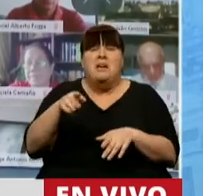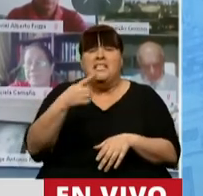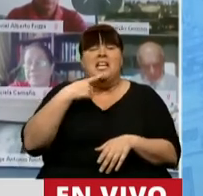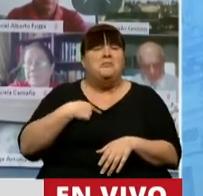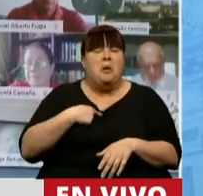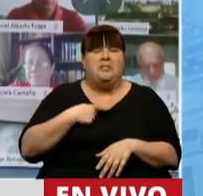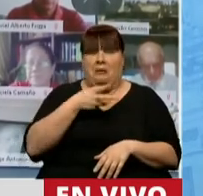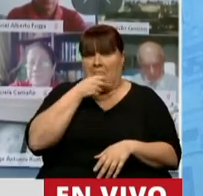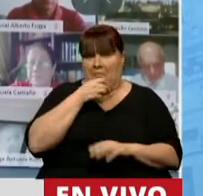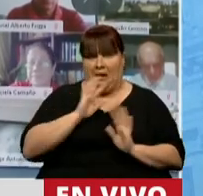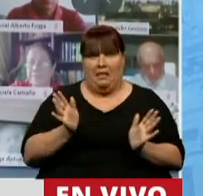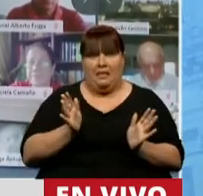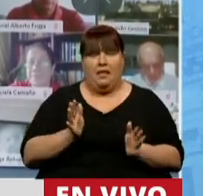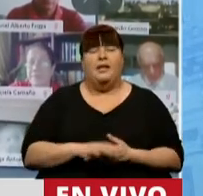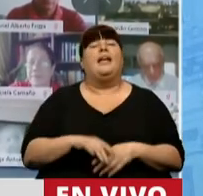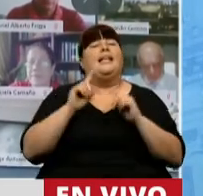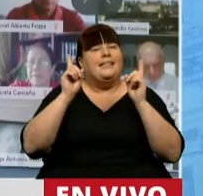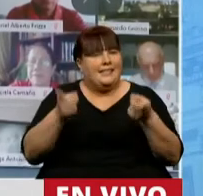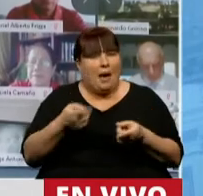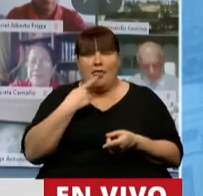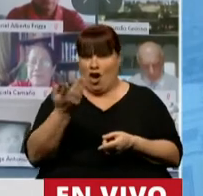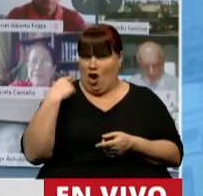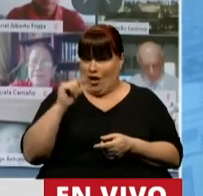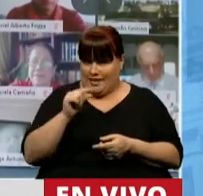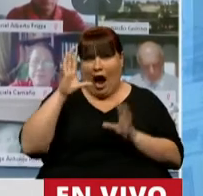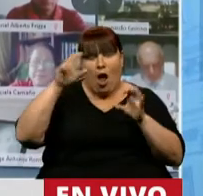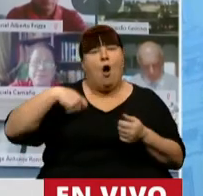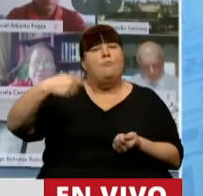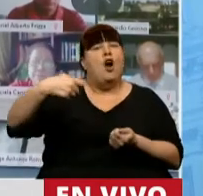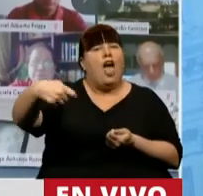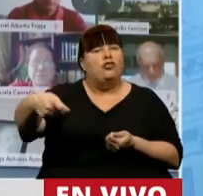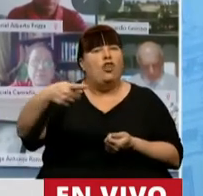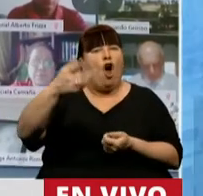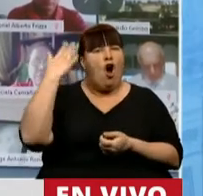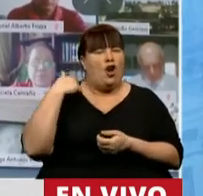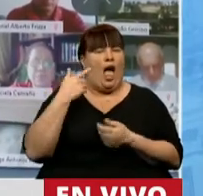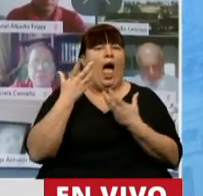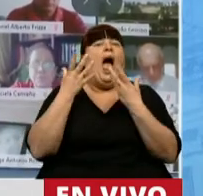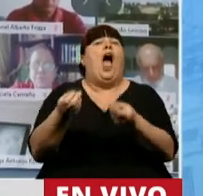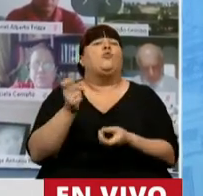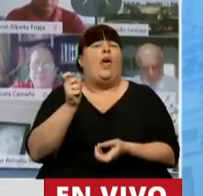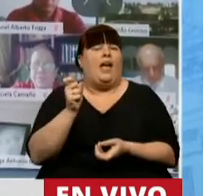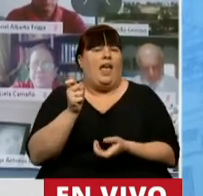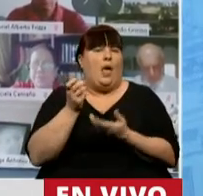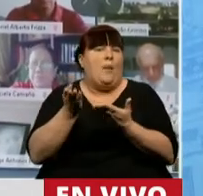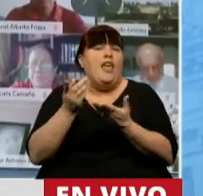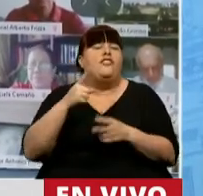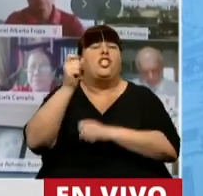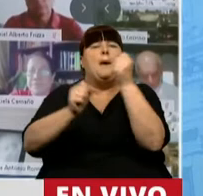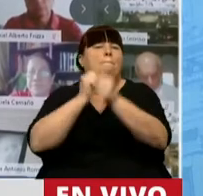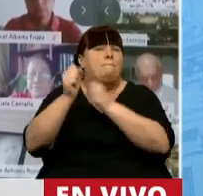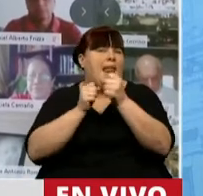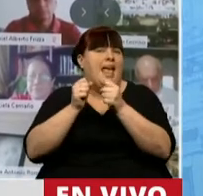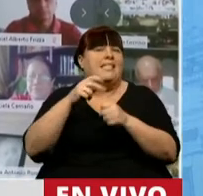no la obtuvimos. También, como decía recién, recordemos la moratoria que llegó a beneficiar hasta empresas